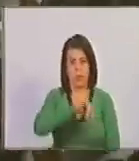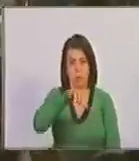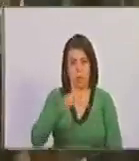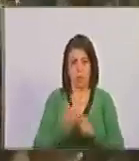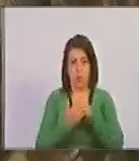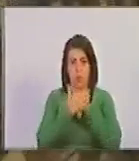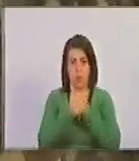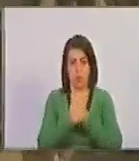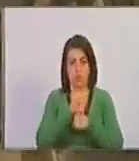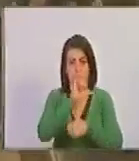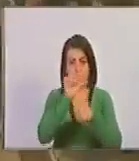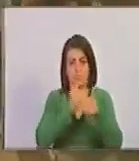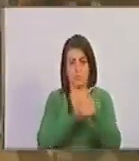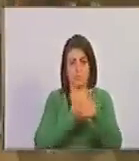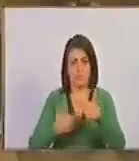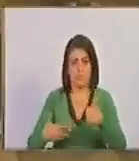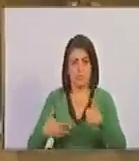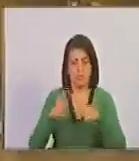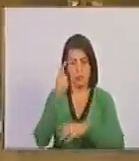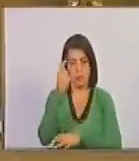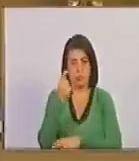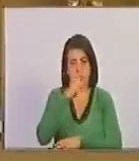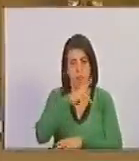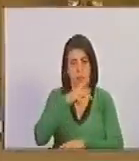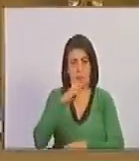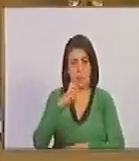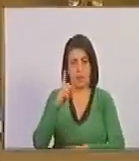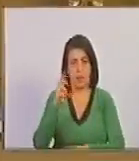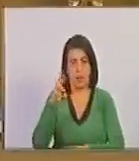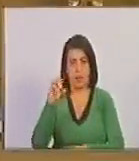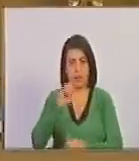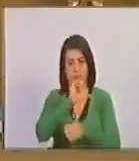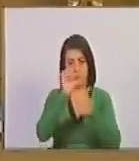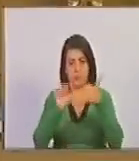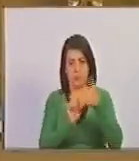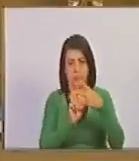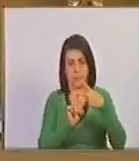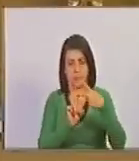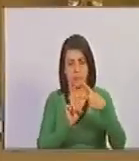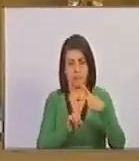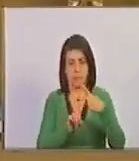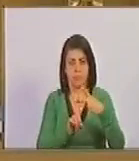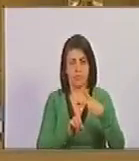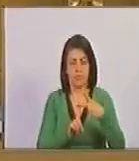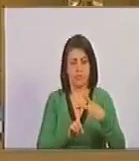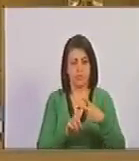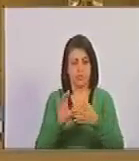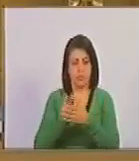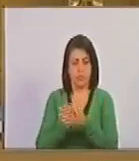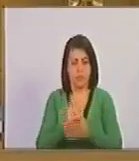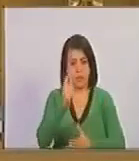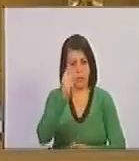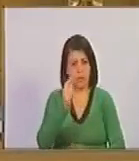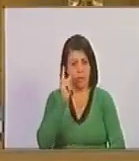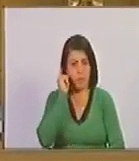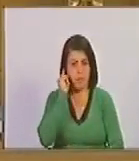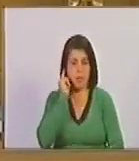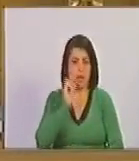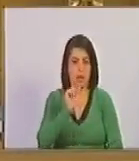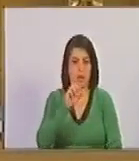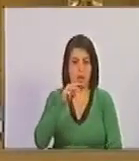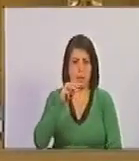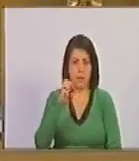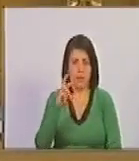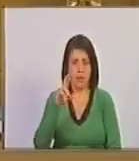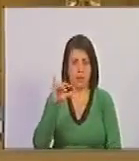Rodríguez, vicepresidente, diputado Pedro Infante y segundo vicepresidente, compañera diputada América Pérez.